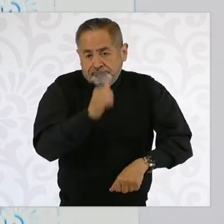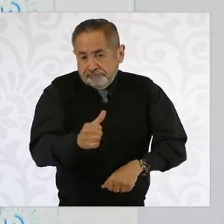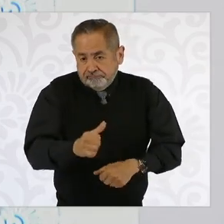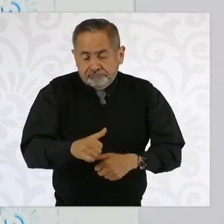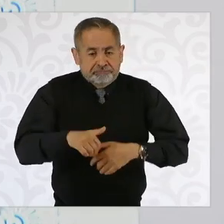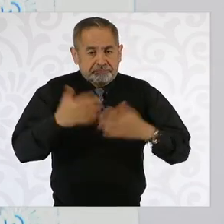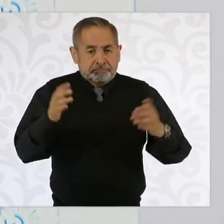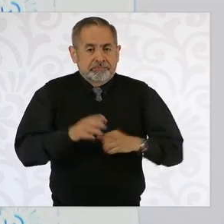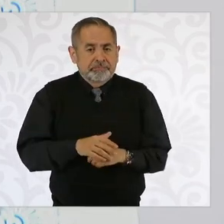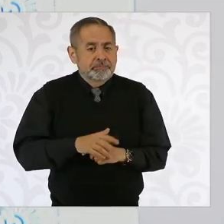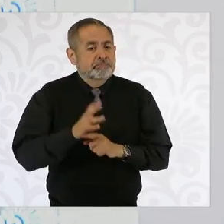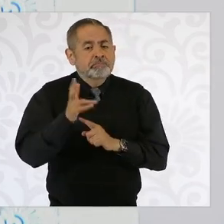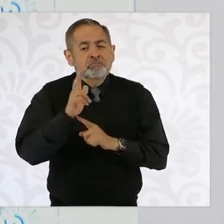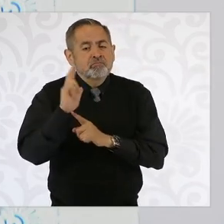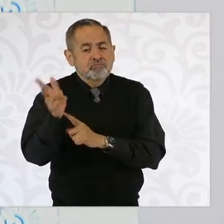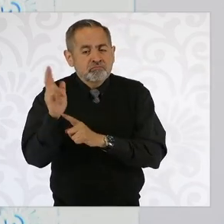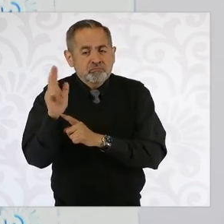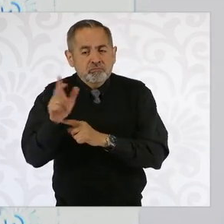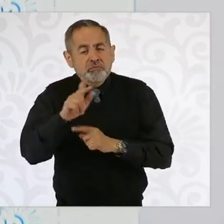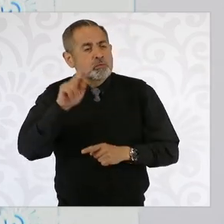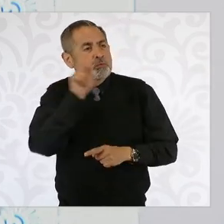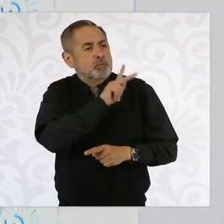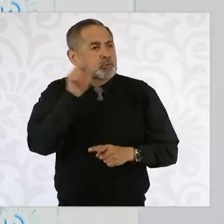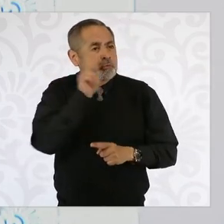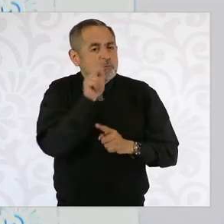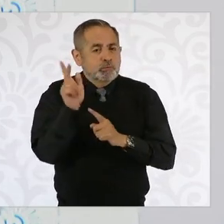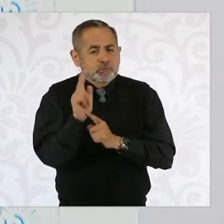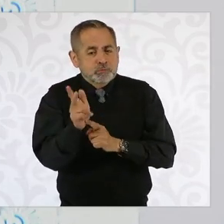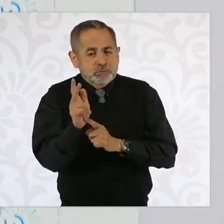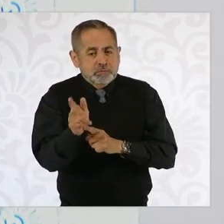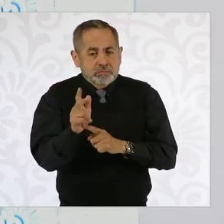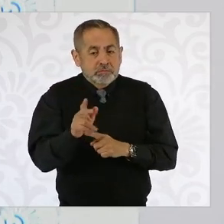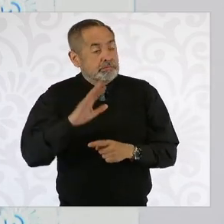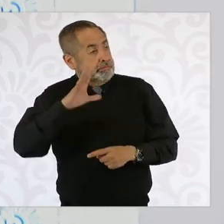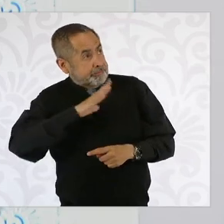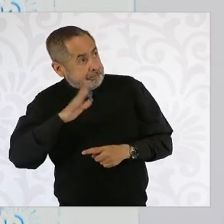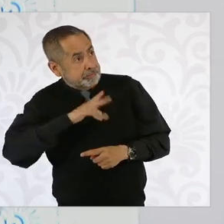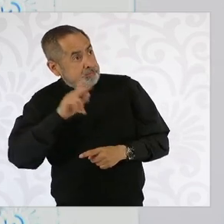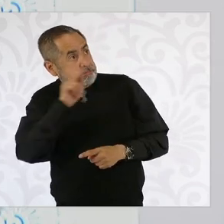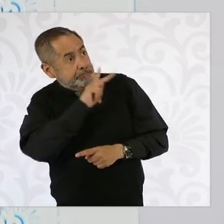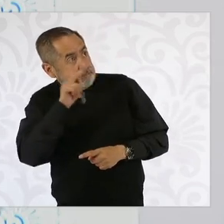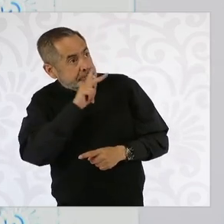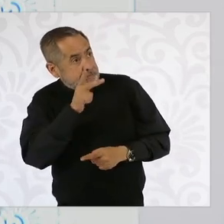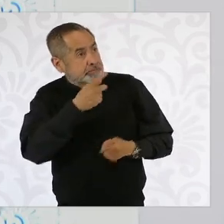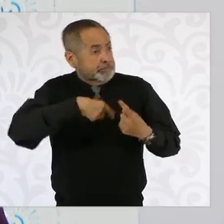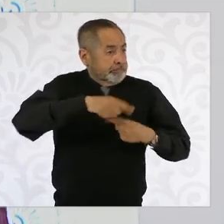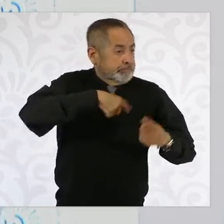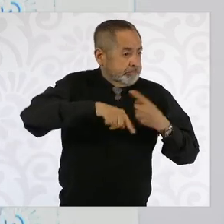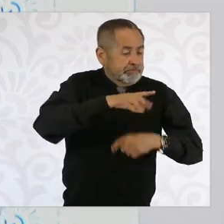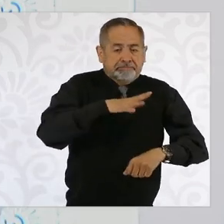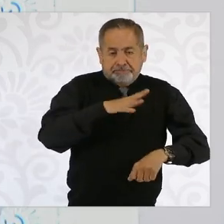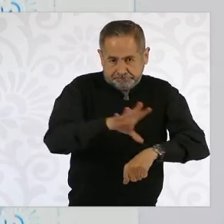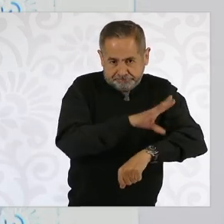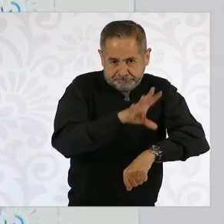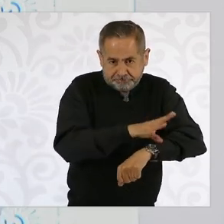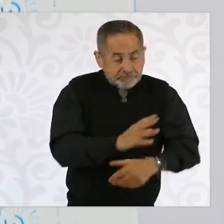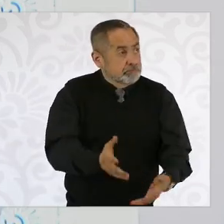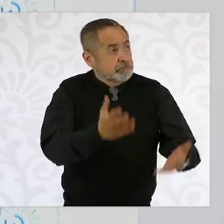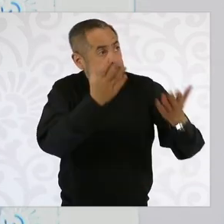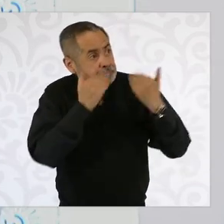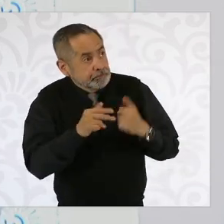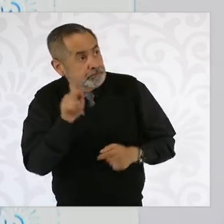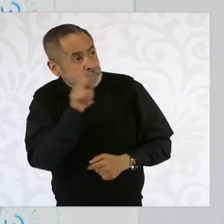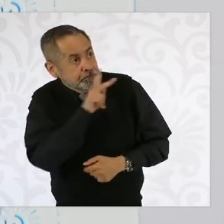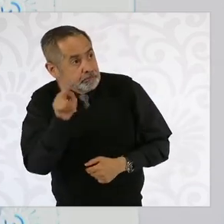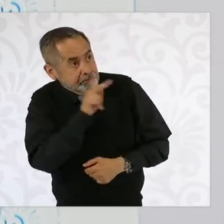La eólica, ¿qué problema tiene? Pues cuando hay aire genera, cuando no hay aire no genera, o cuando hay